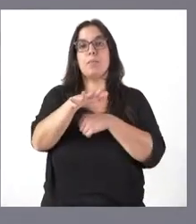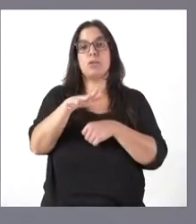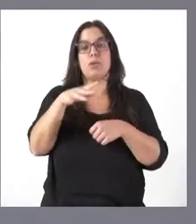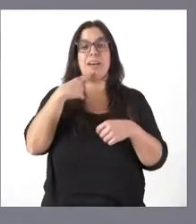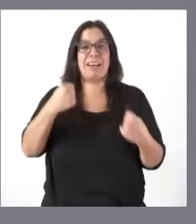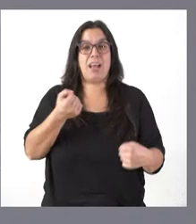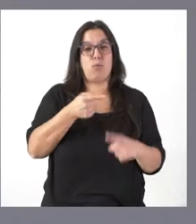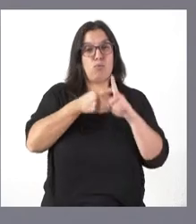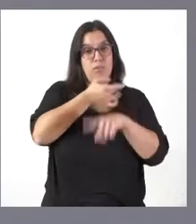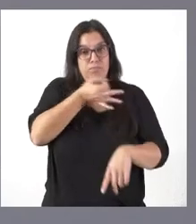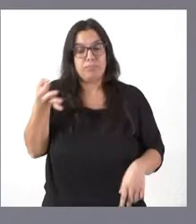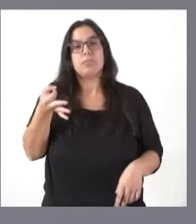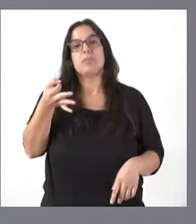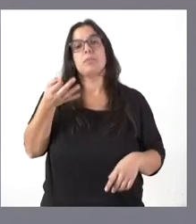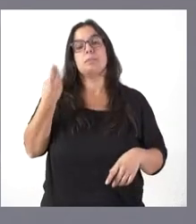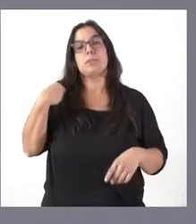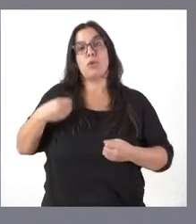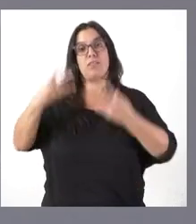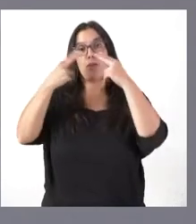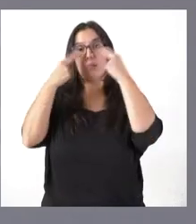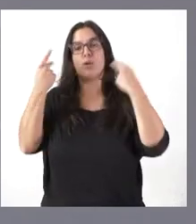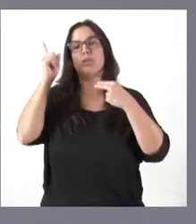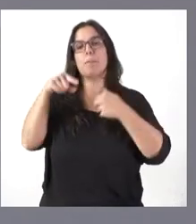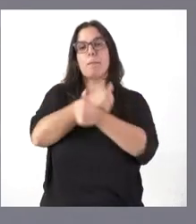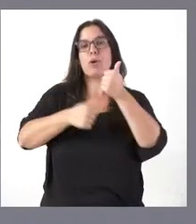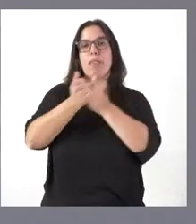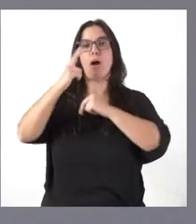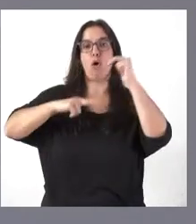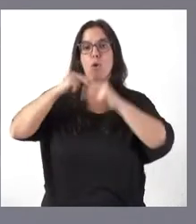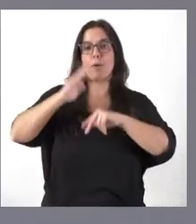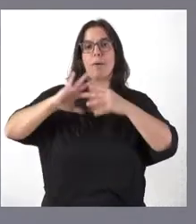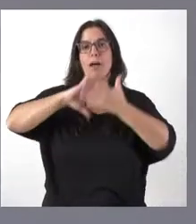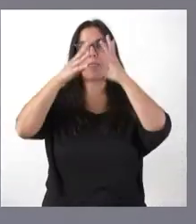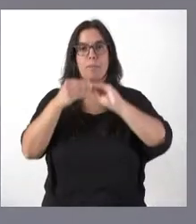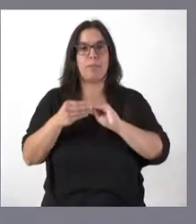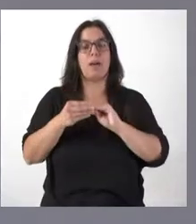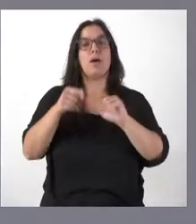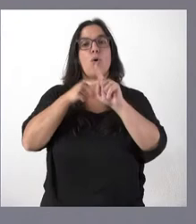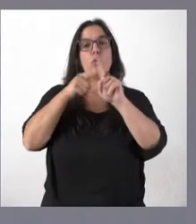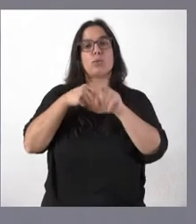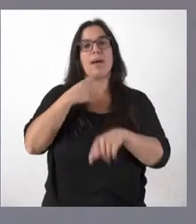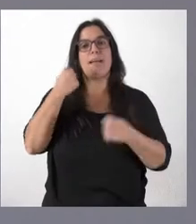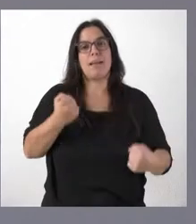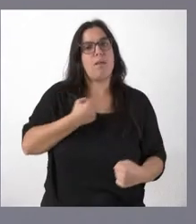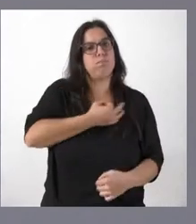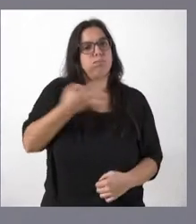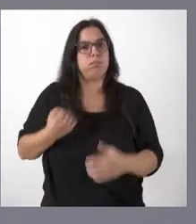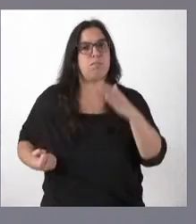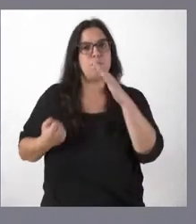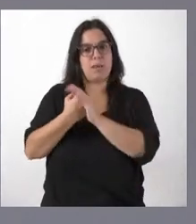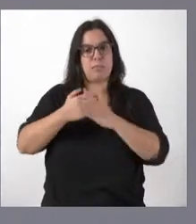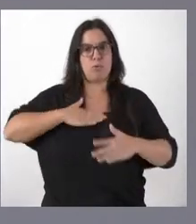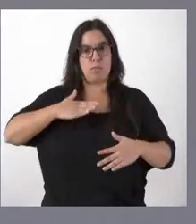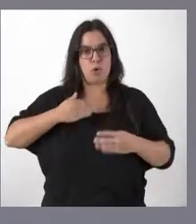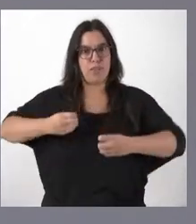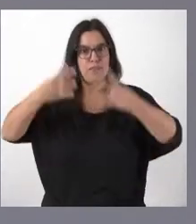el parque público de edificios, se priorizarán las obras y actuaciones para la mejora de la eficiencia energética en los edificios de la Administración. Se